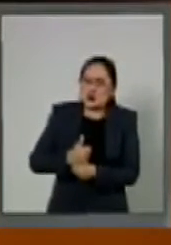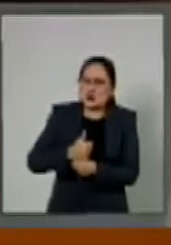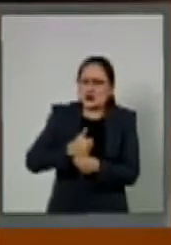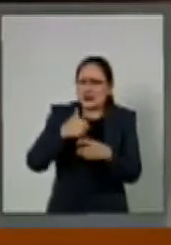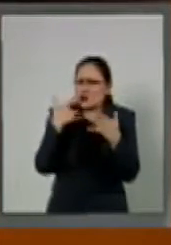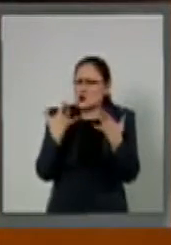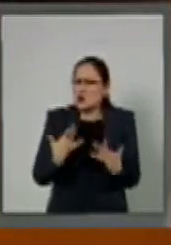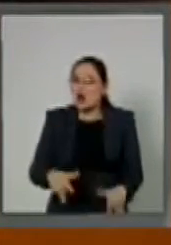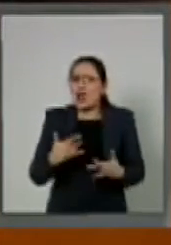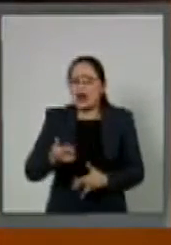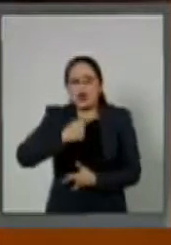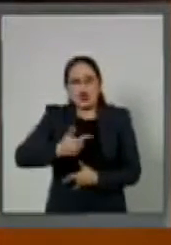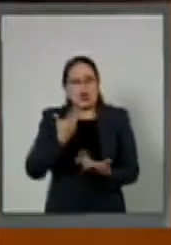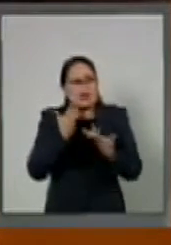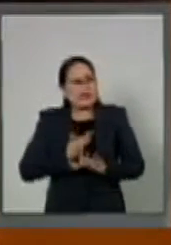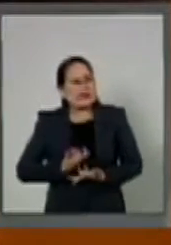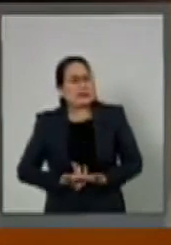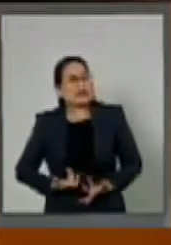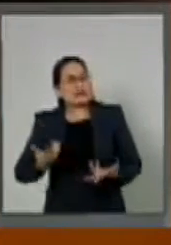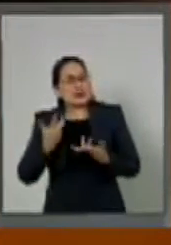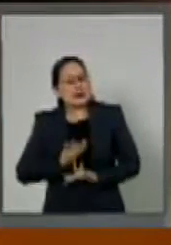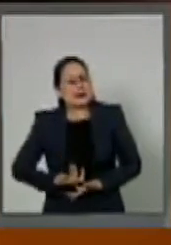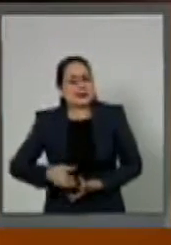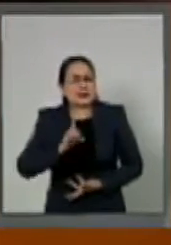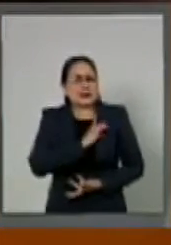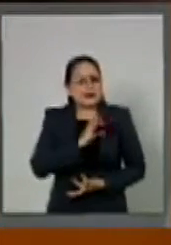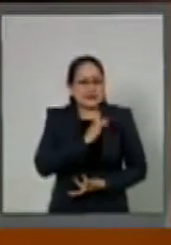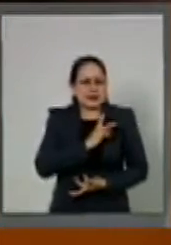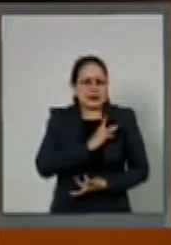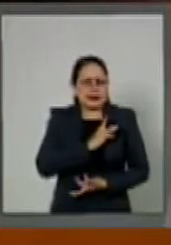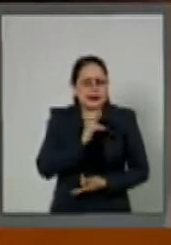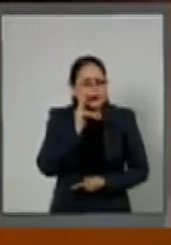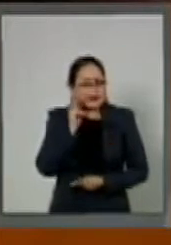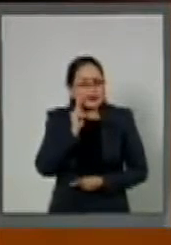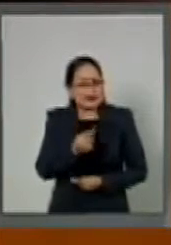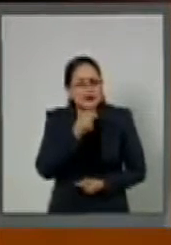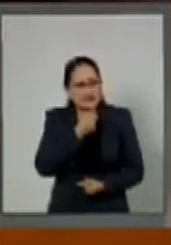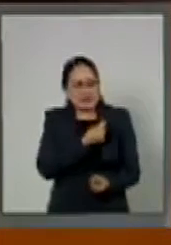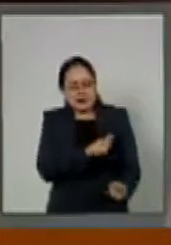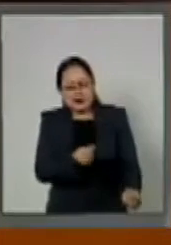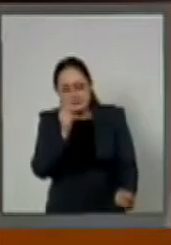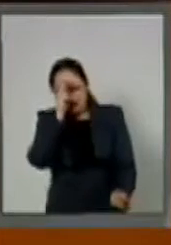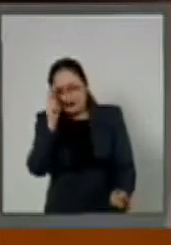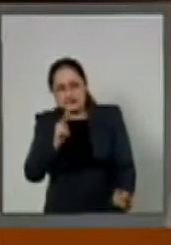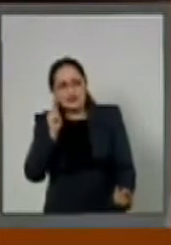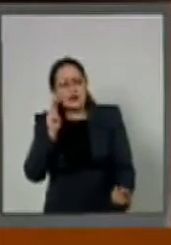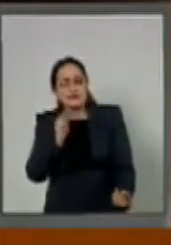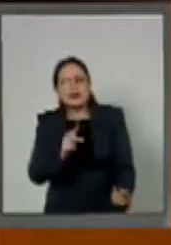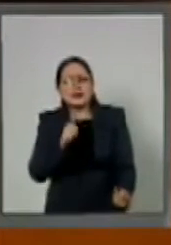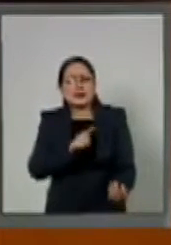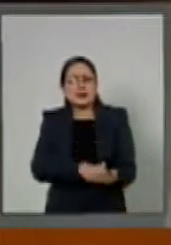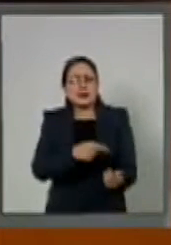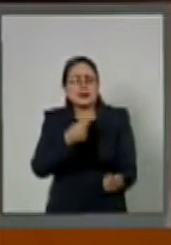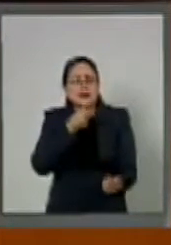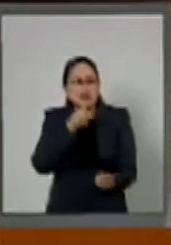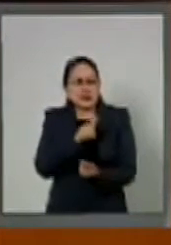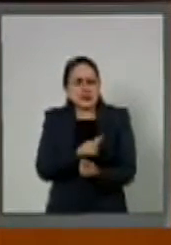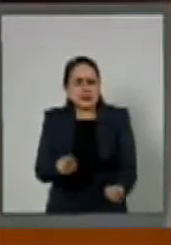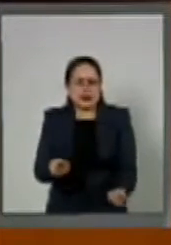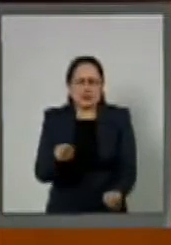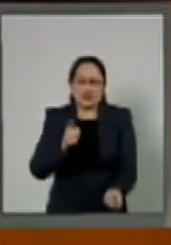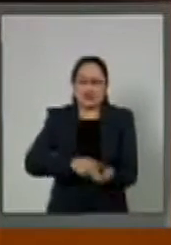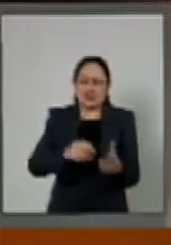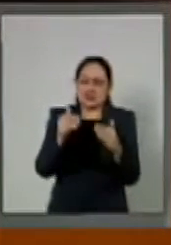espanta, nos asusta y sobre todo a un pequeñito, es la violencia que vive en su casa.